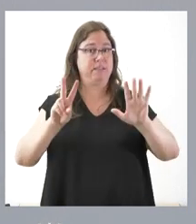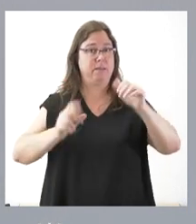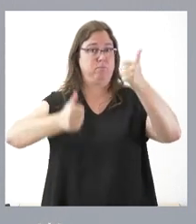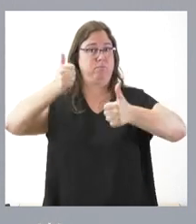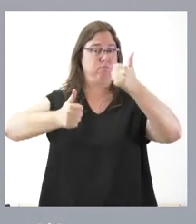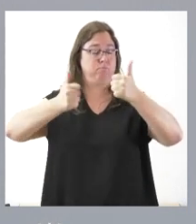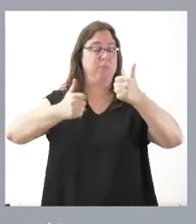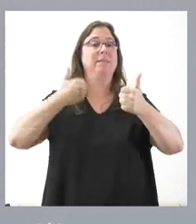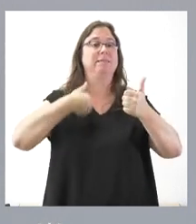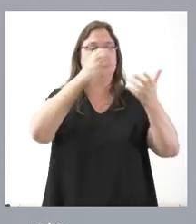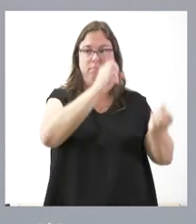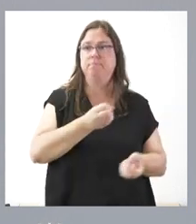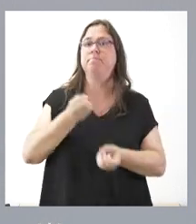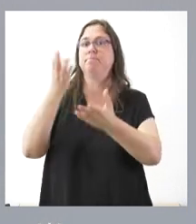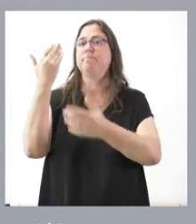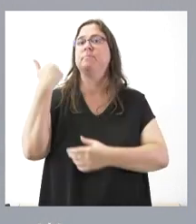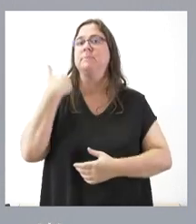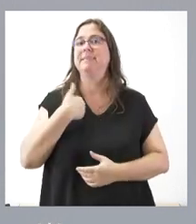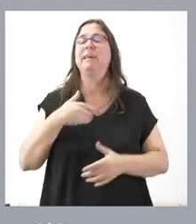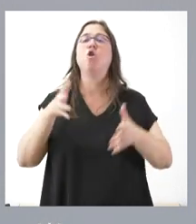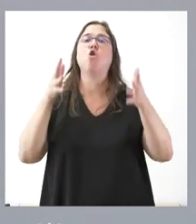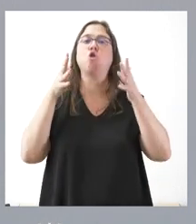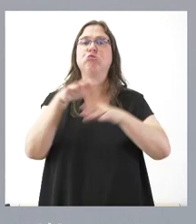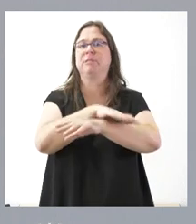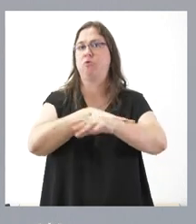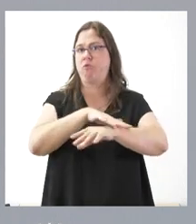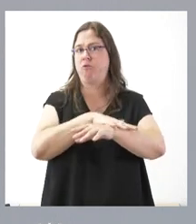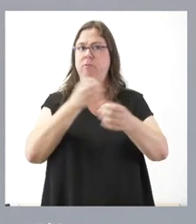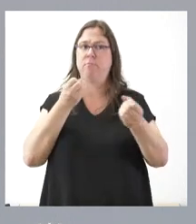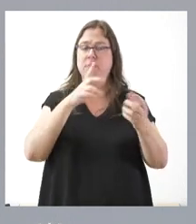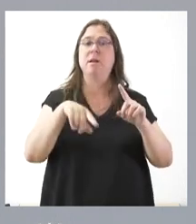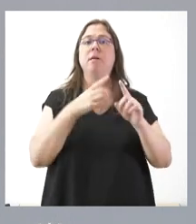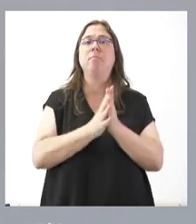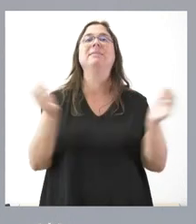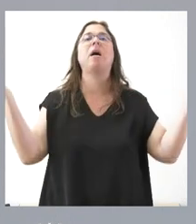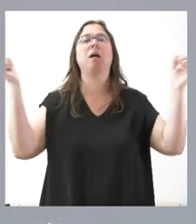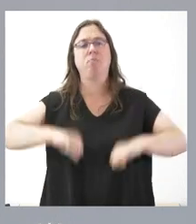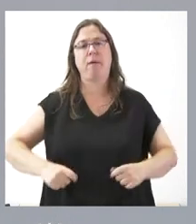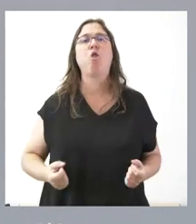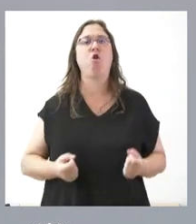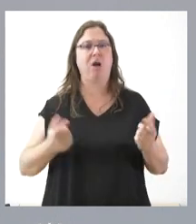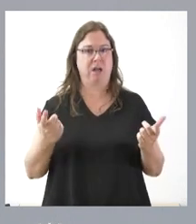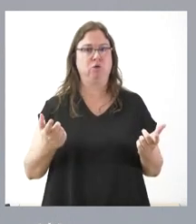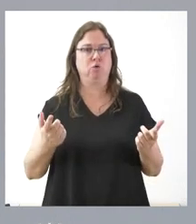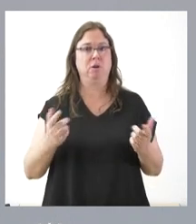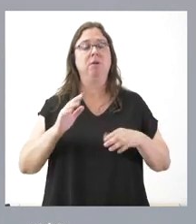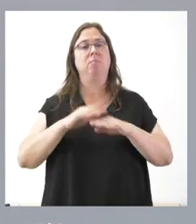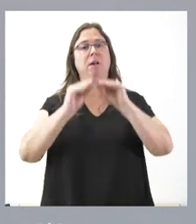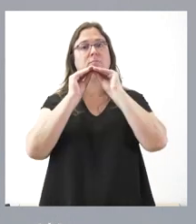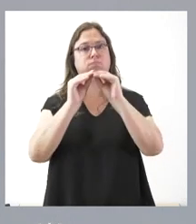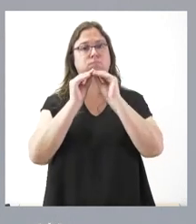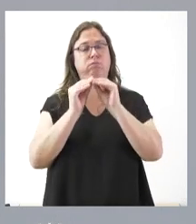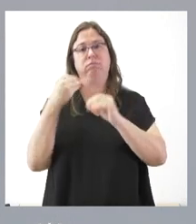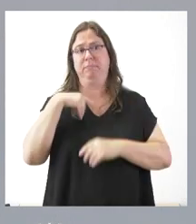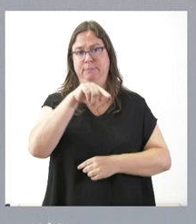traslado de esta información al Consejo de Gobierno, así como la aprobación del gasto para el desarrollo de la